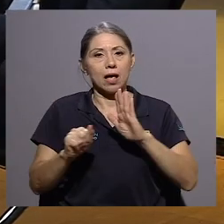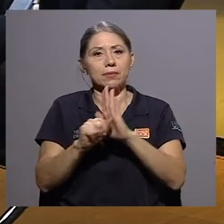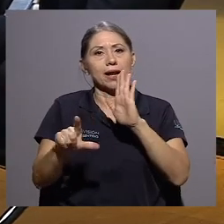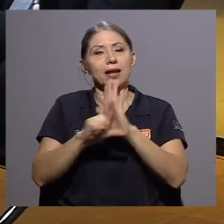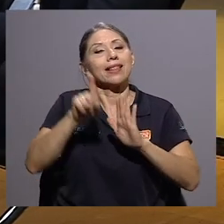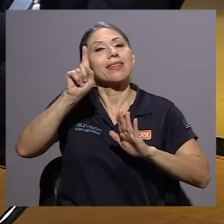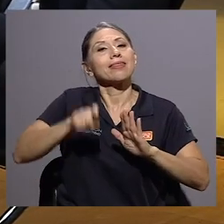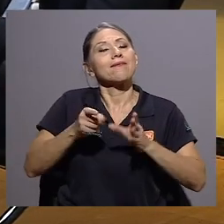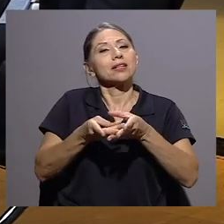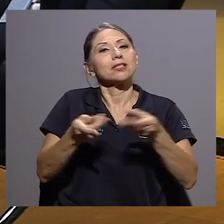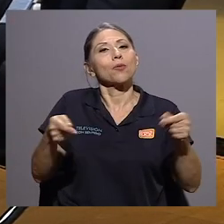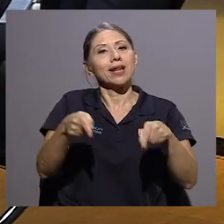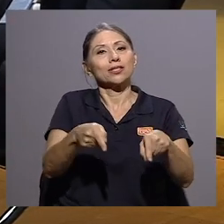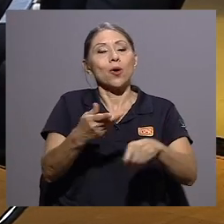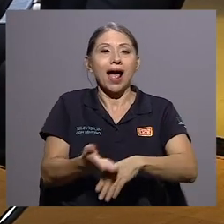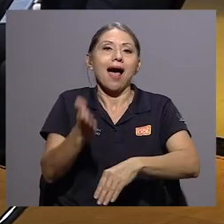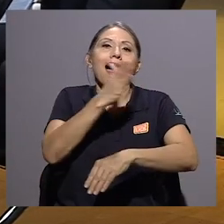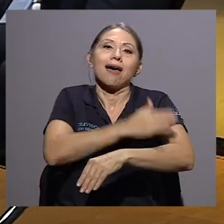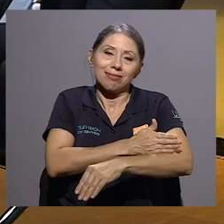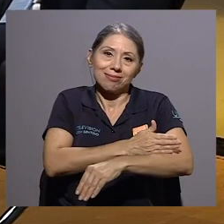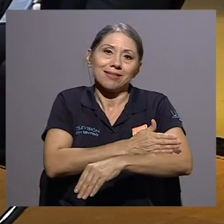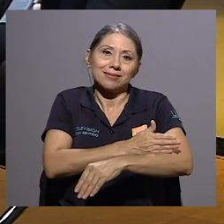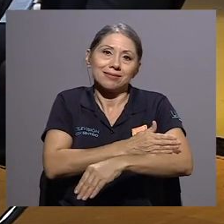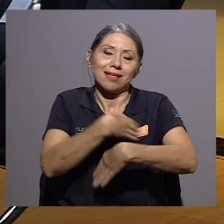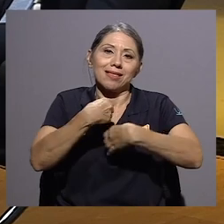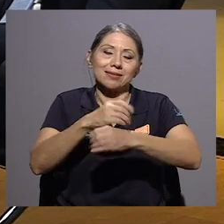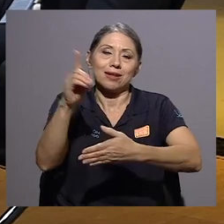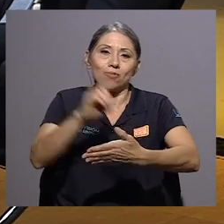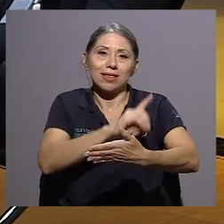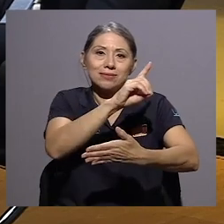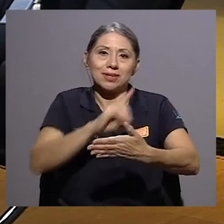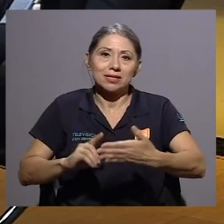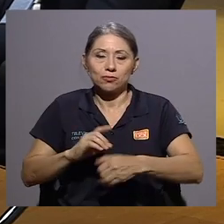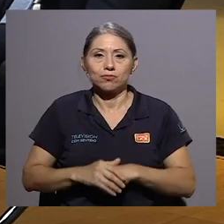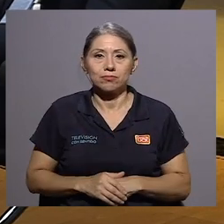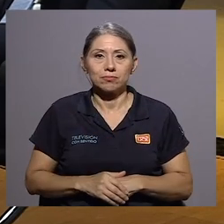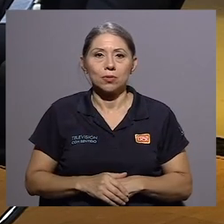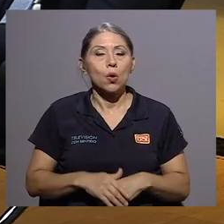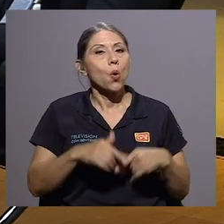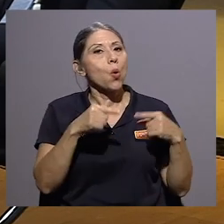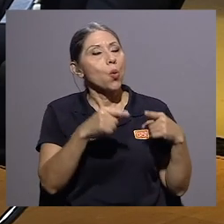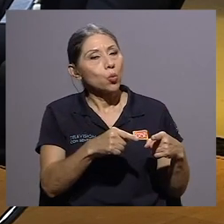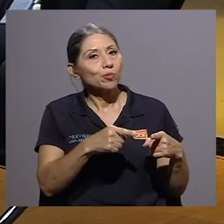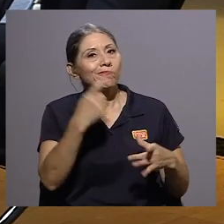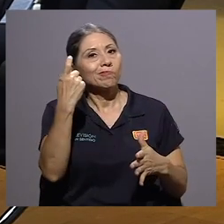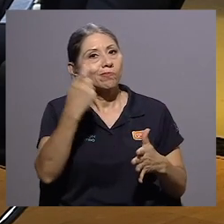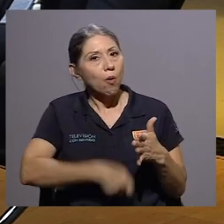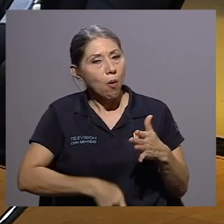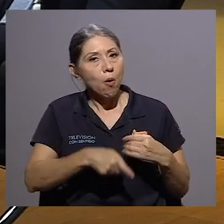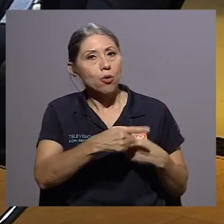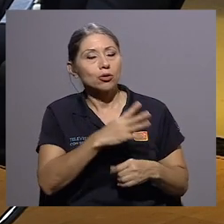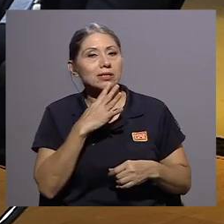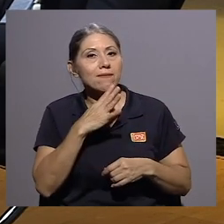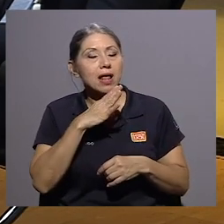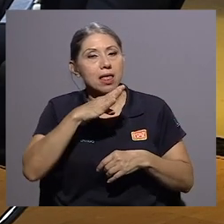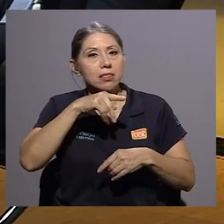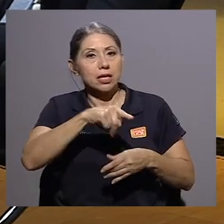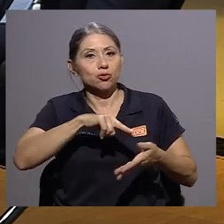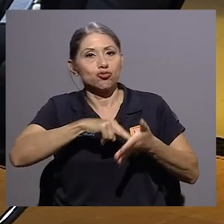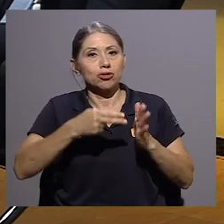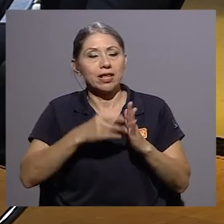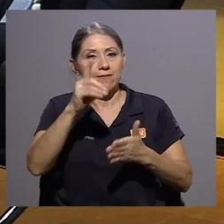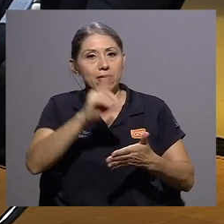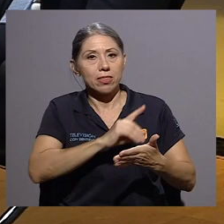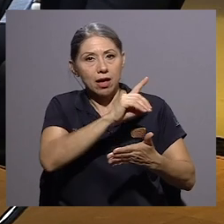analizarlo antes de caer en un tema de discriminación. me quedo con ese aporte contundente, discriminatorio y que en